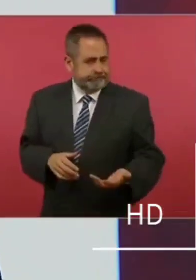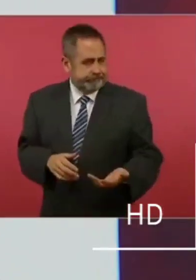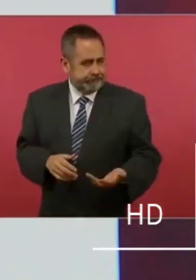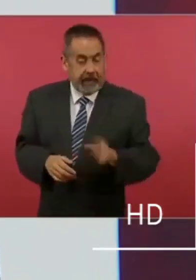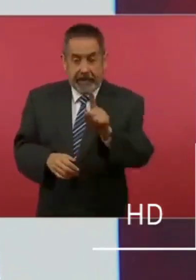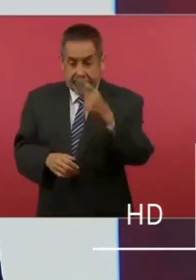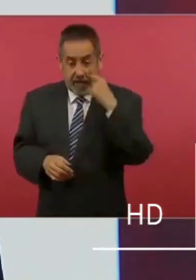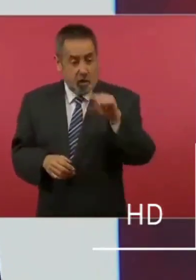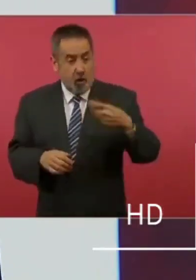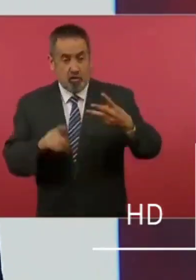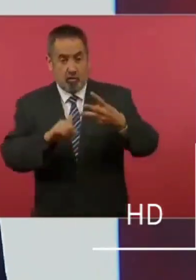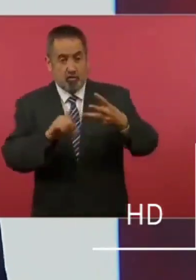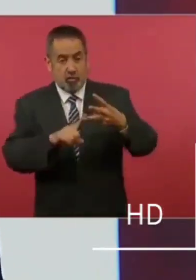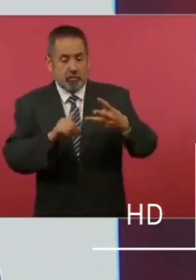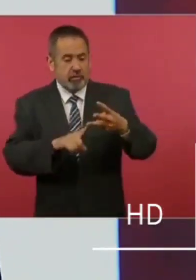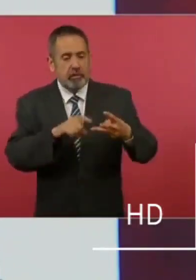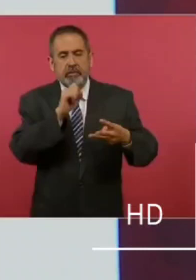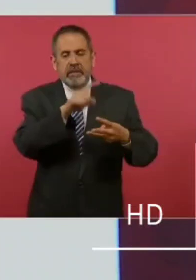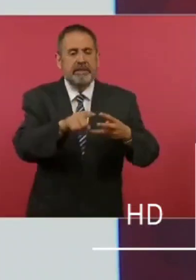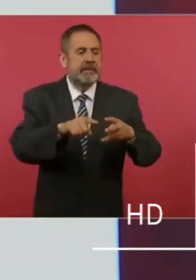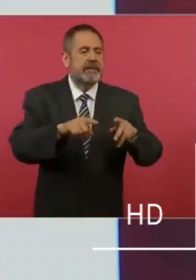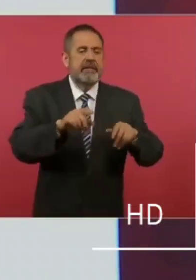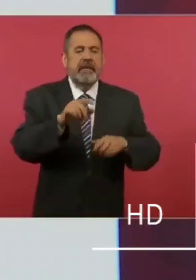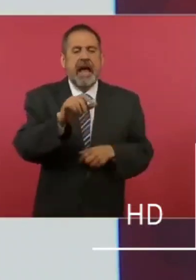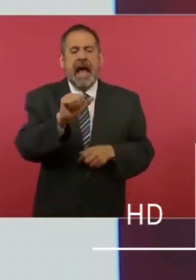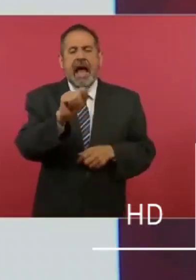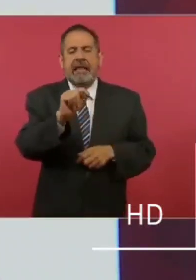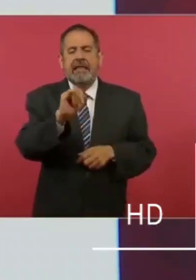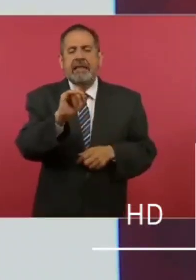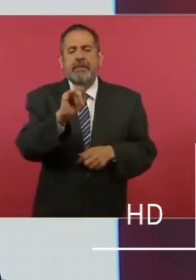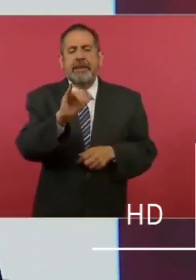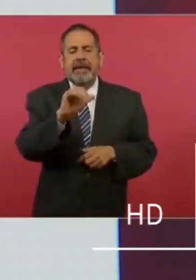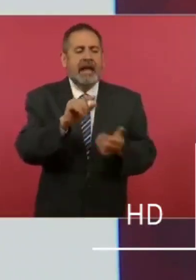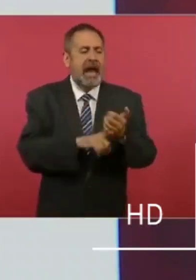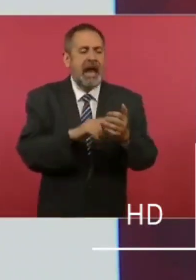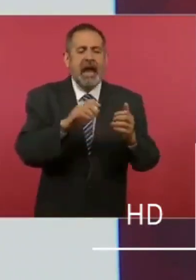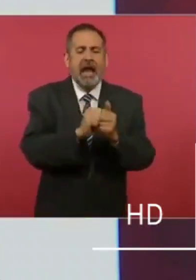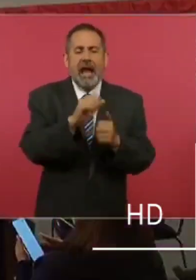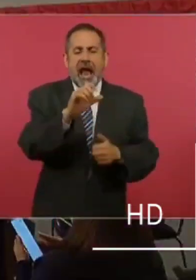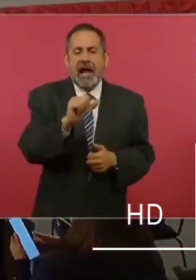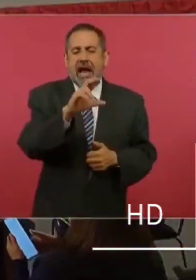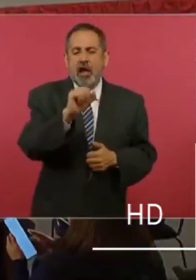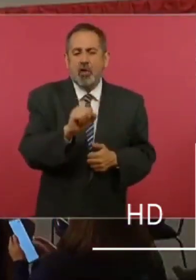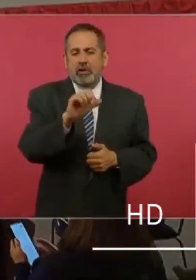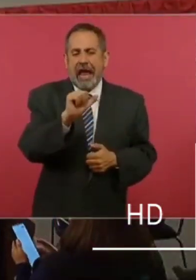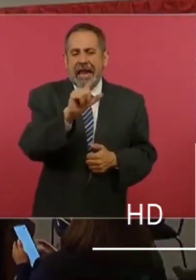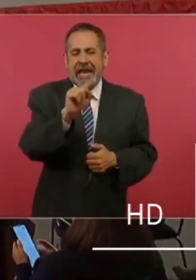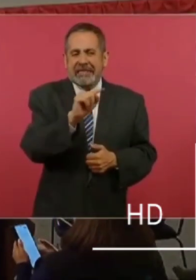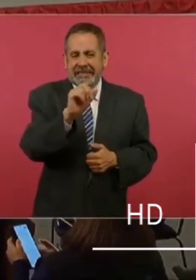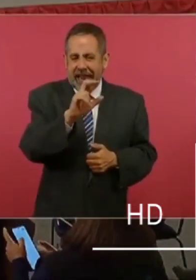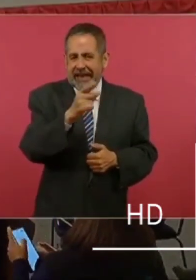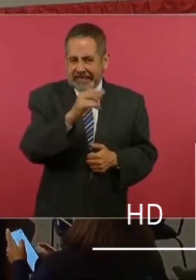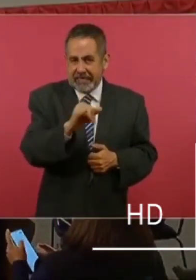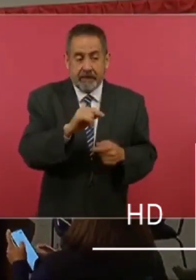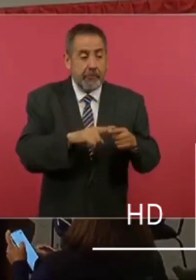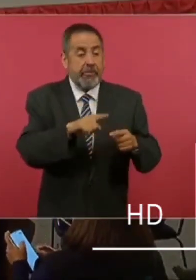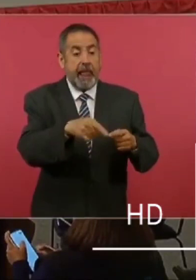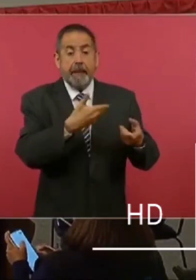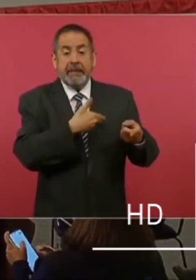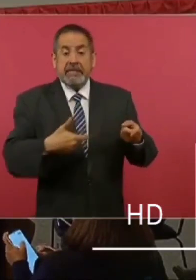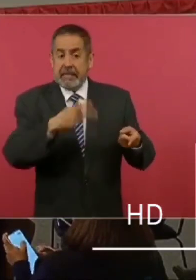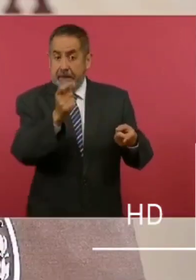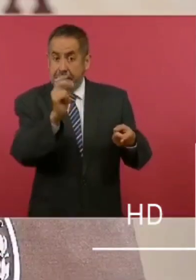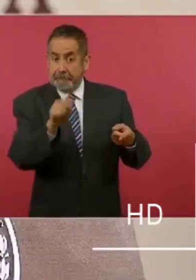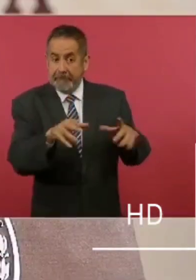por excelencia, son los de la plataforma típica al TV de Carlos Alasraqui. Ahí el presidente nacional del PAN, Marco